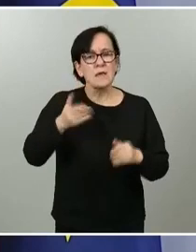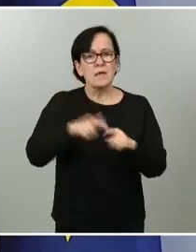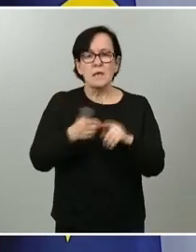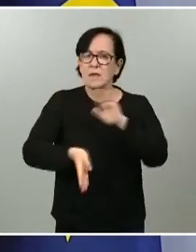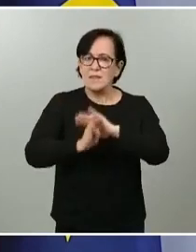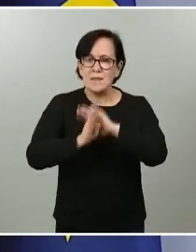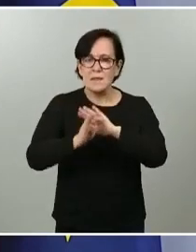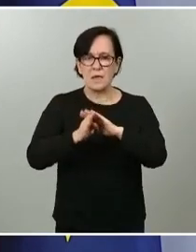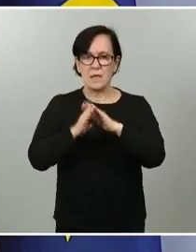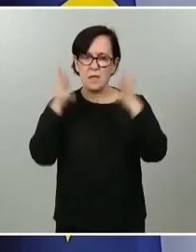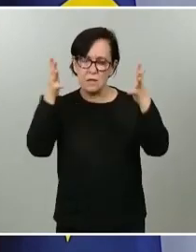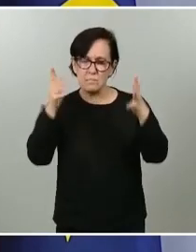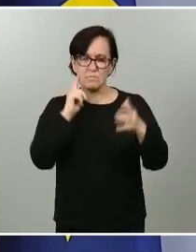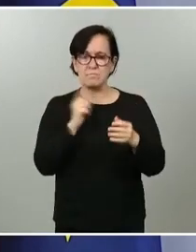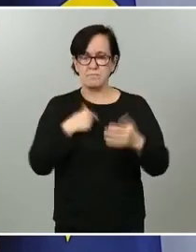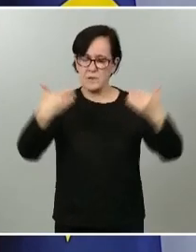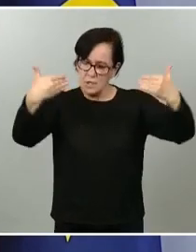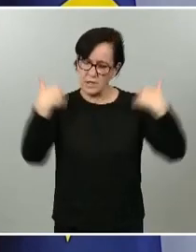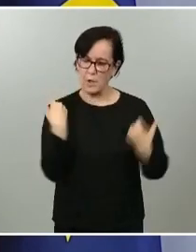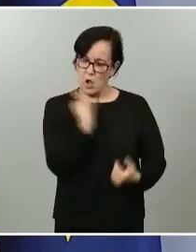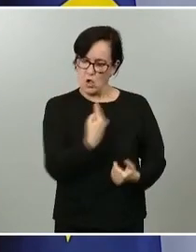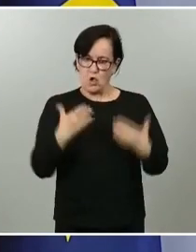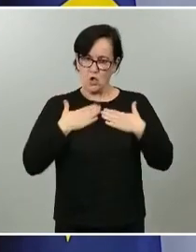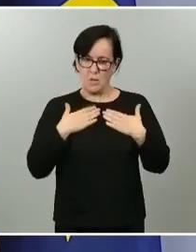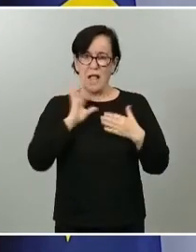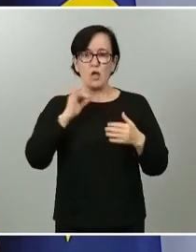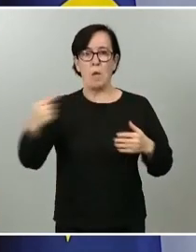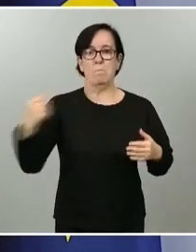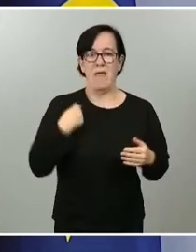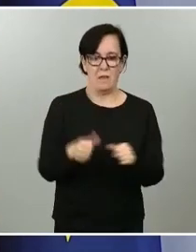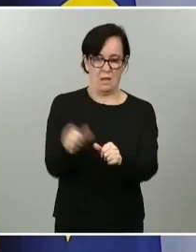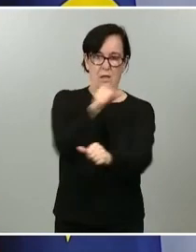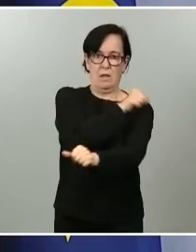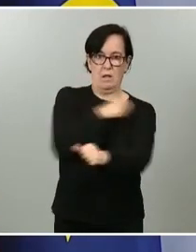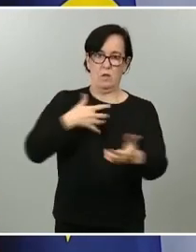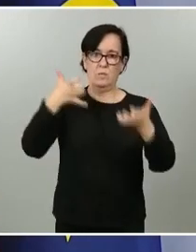mantener una gran responsabilidad individual para no malograr todo lo que hasta ahora hemos conseguido. Muchas gracias.